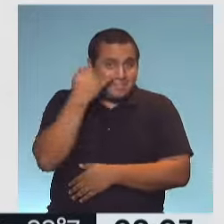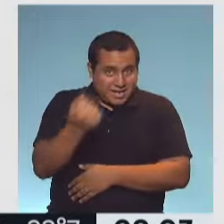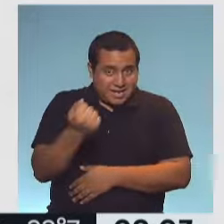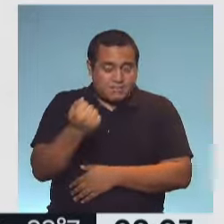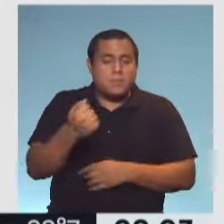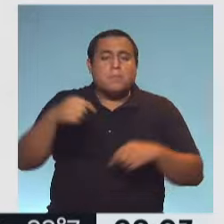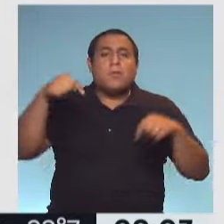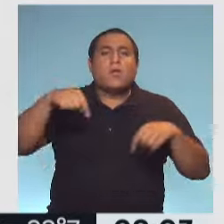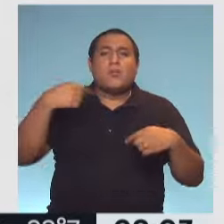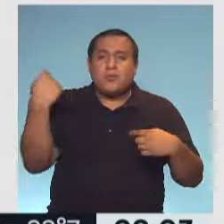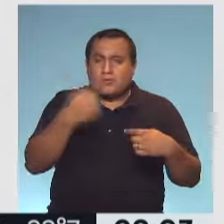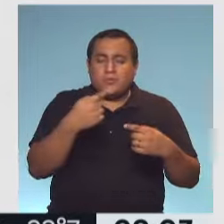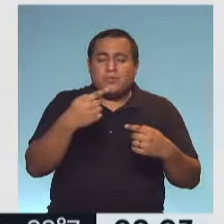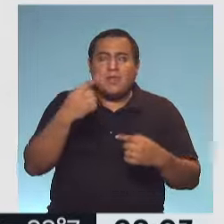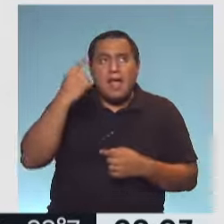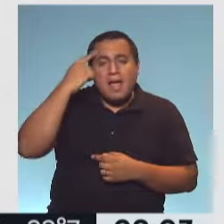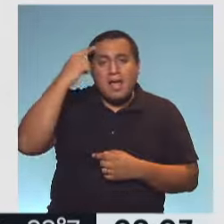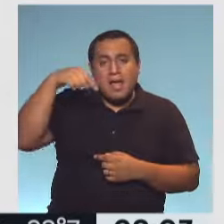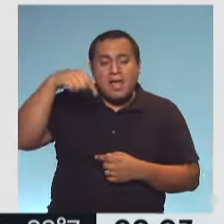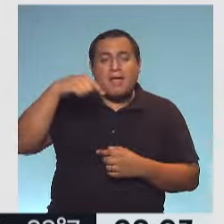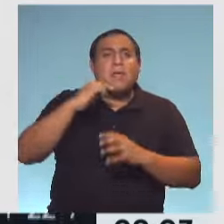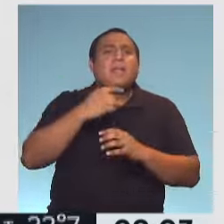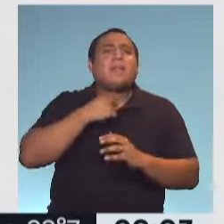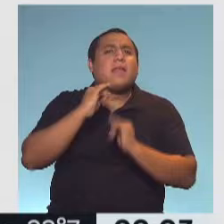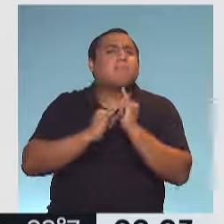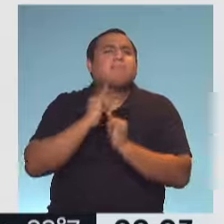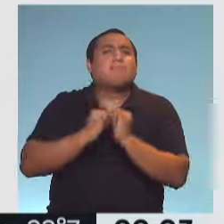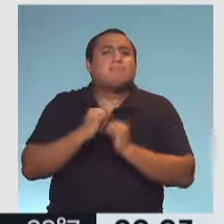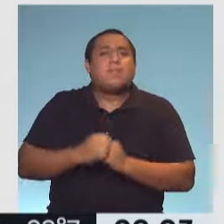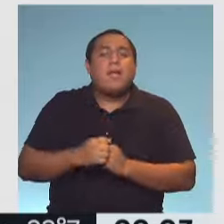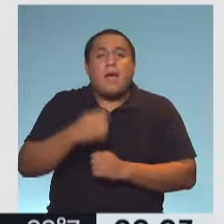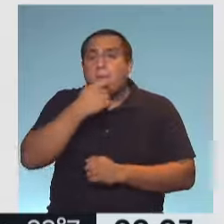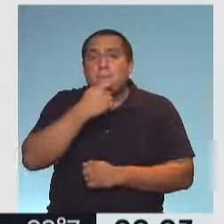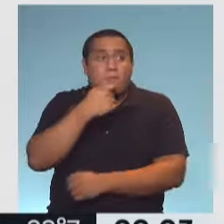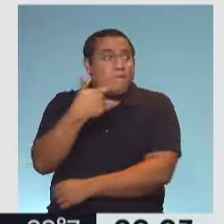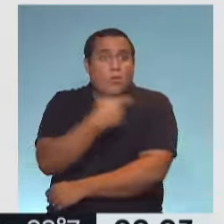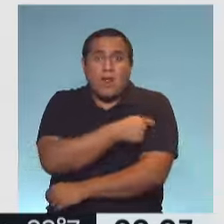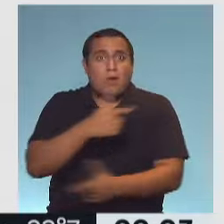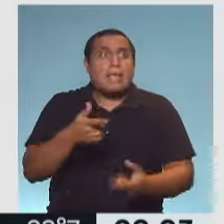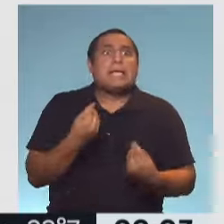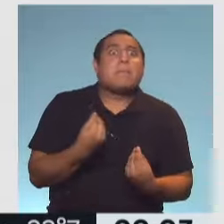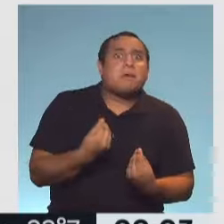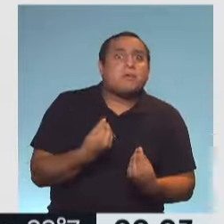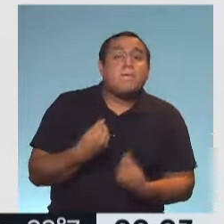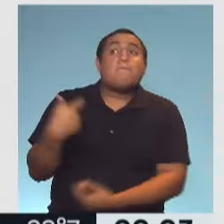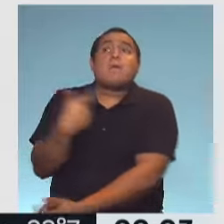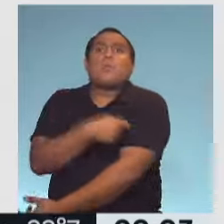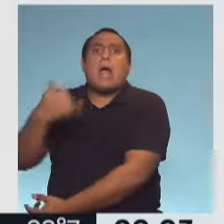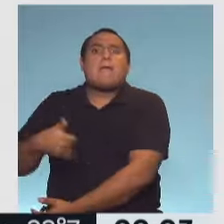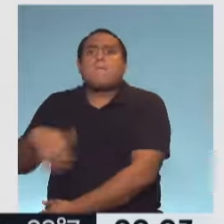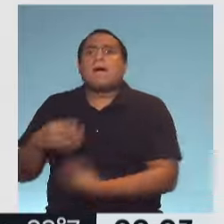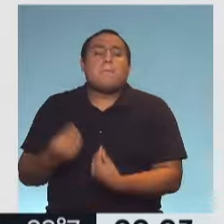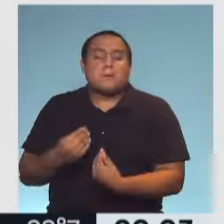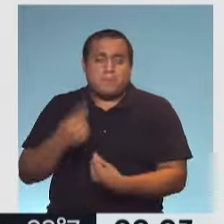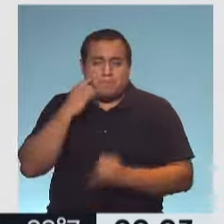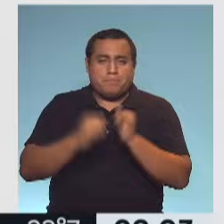en este concepto, lo que queremos ver es qué pasa sin vacunas y qué pasa con vacunas. Cuando vemos la historia natural